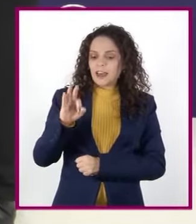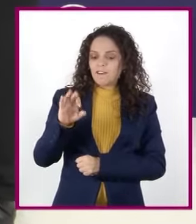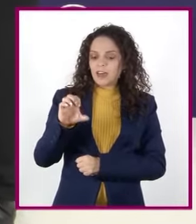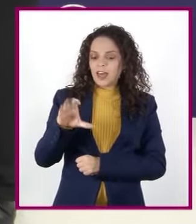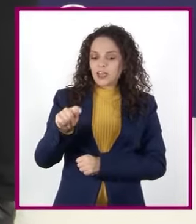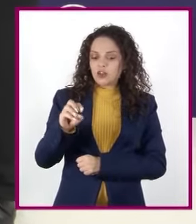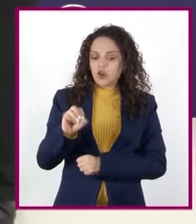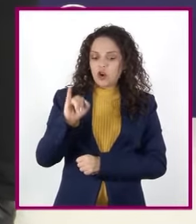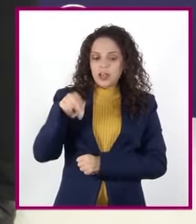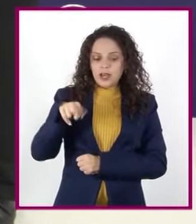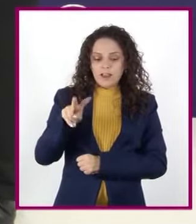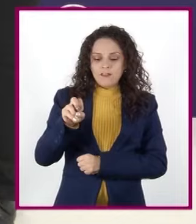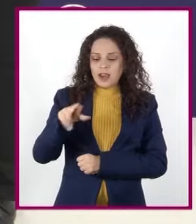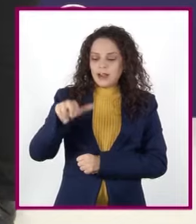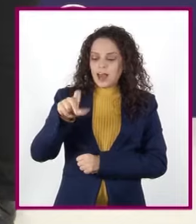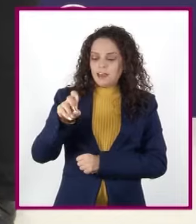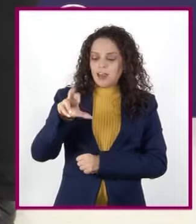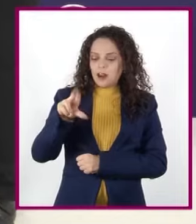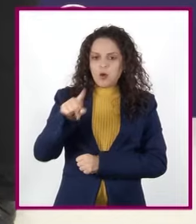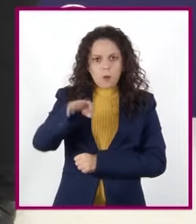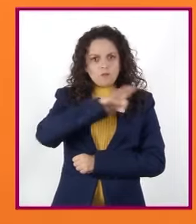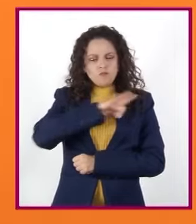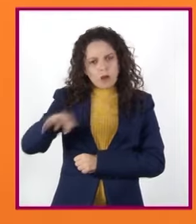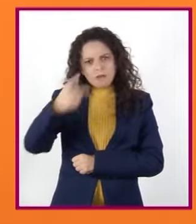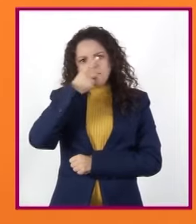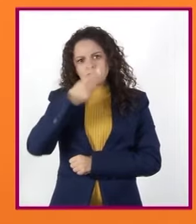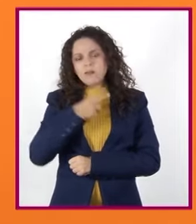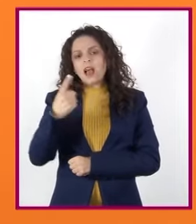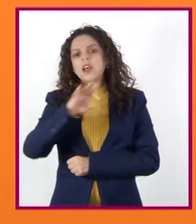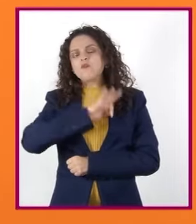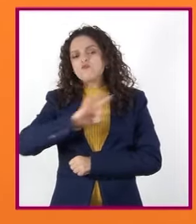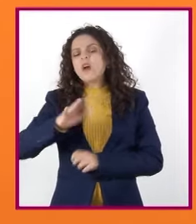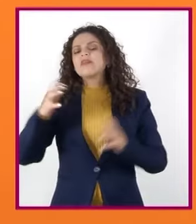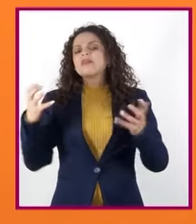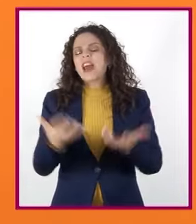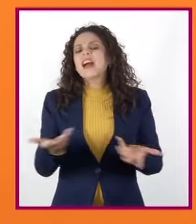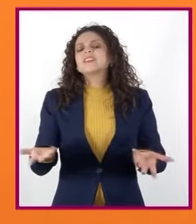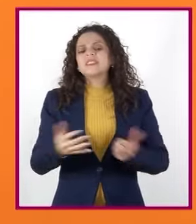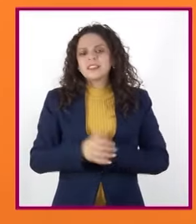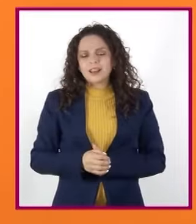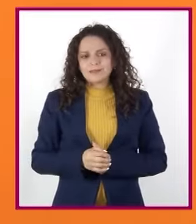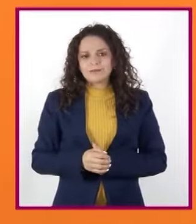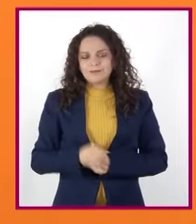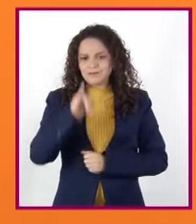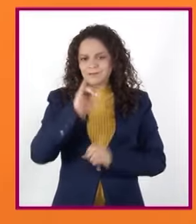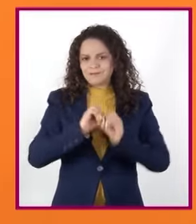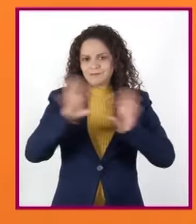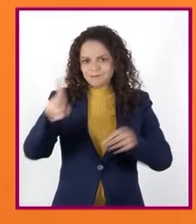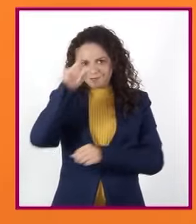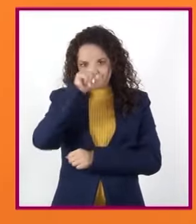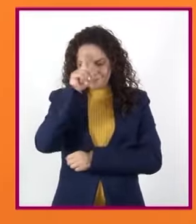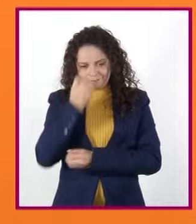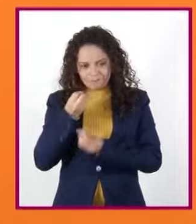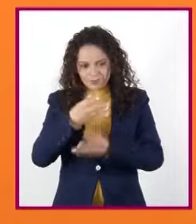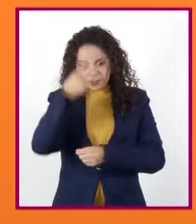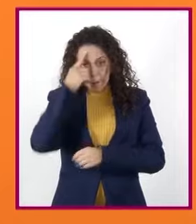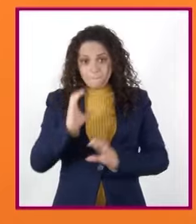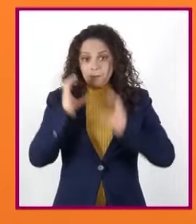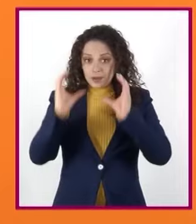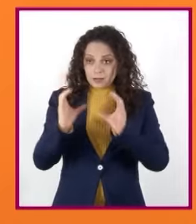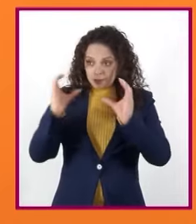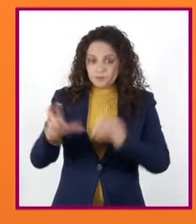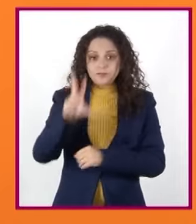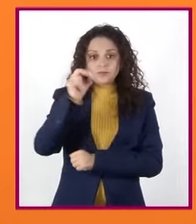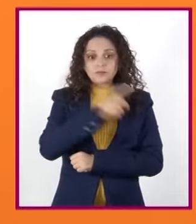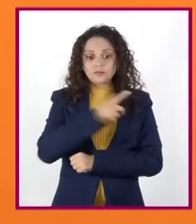¿qué podemos hacer al respecto? Claro, daremos algunas recomendaciones para cuidar nuestra atmósfera. No usen